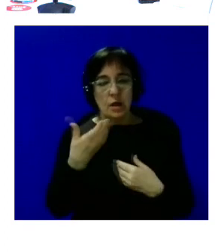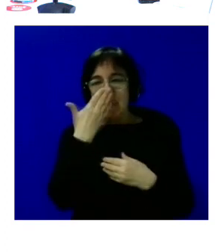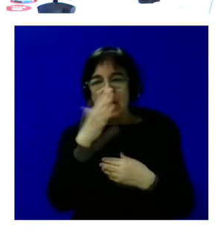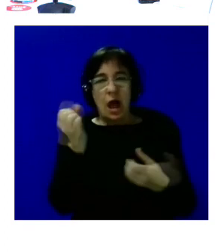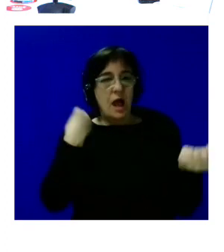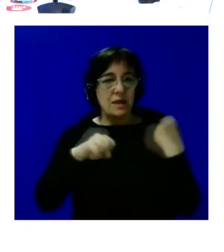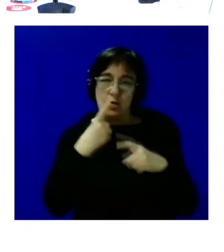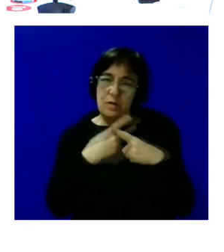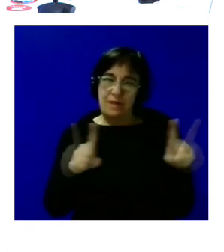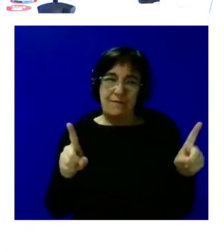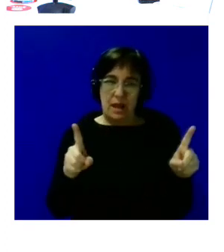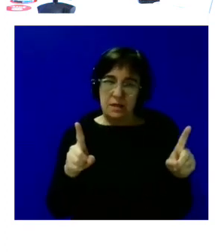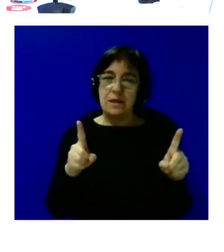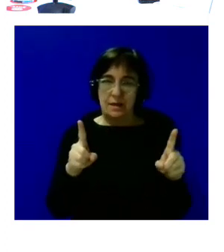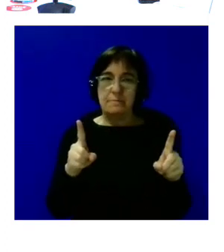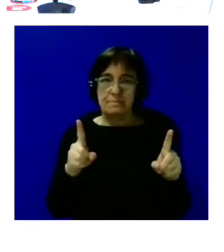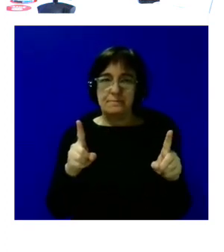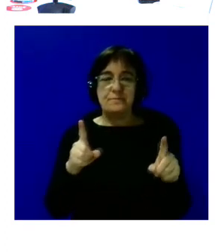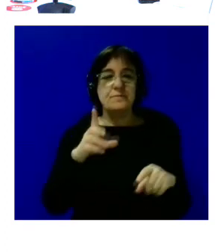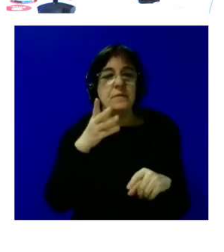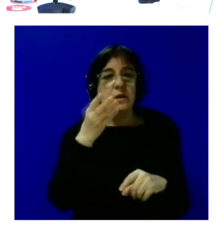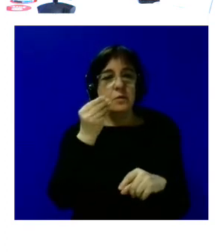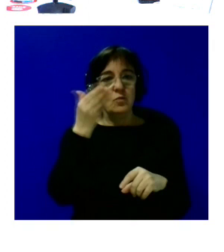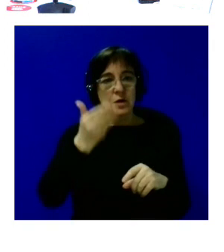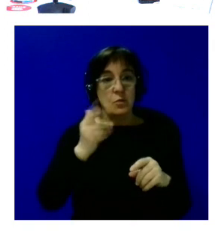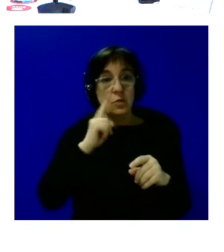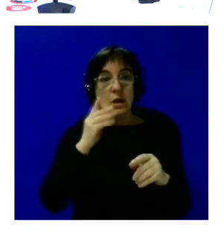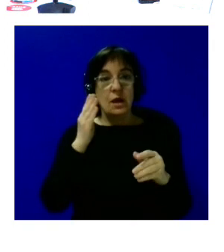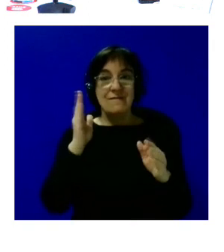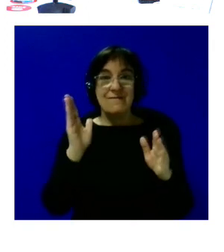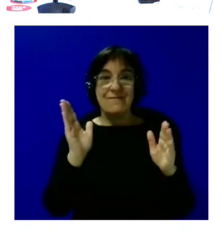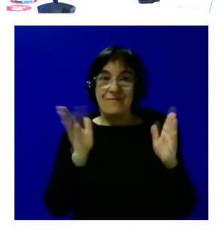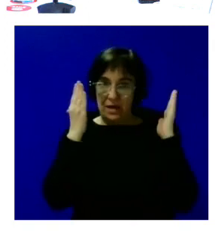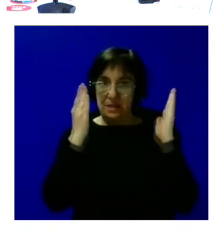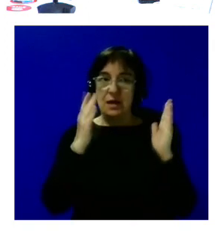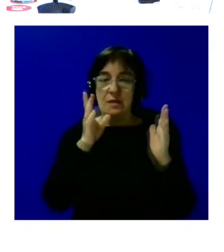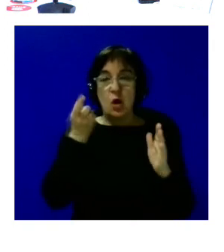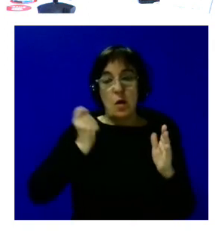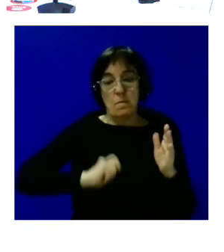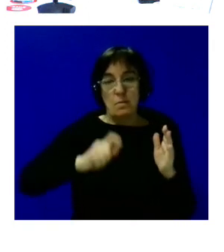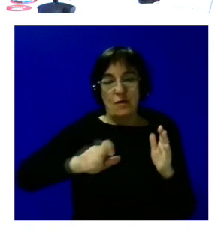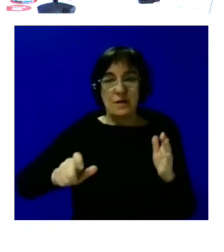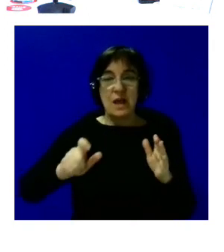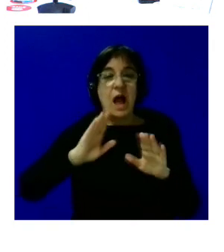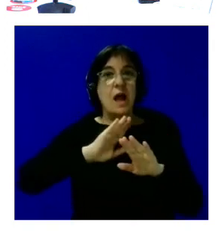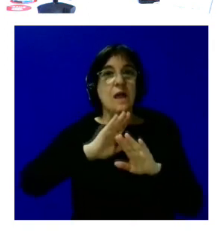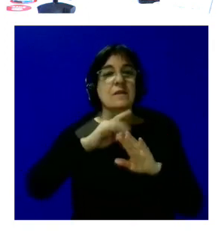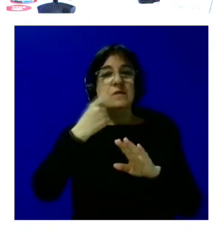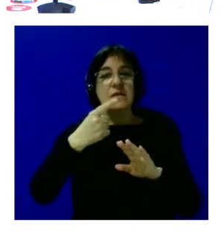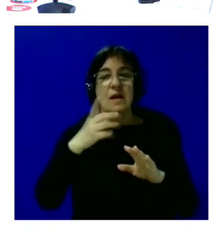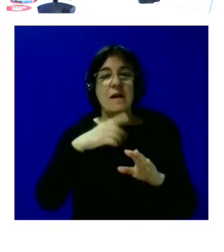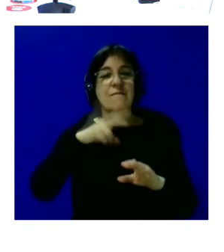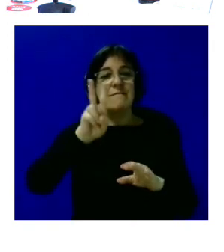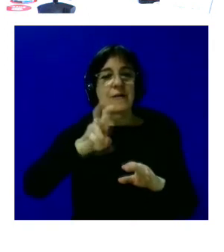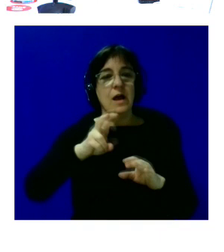distinto no obstante sí que es muy importante esta fase porque los profesionales nos decían que al final sirve mucho